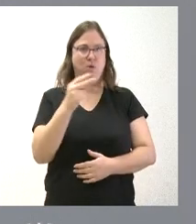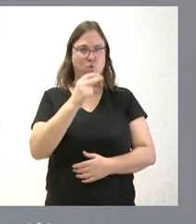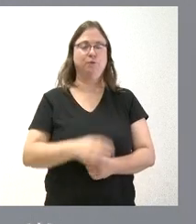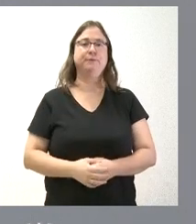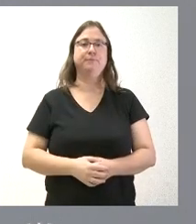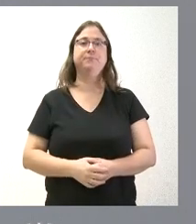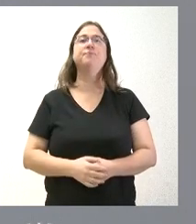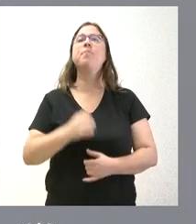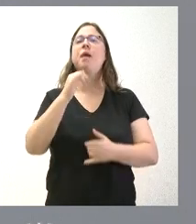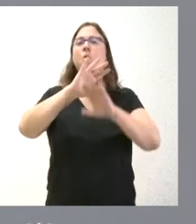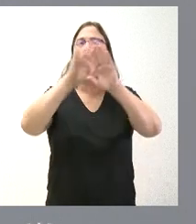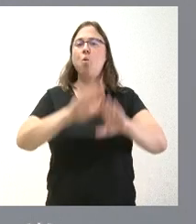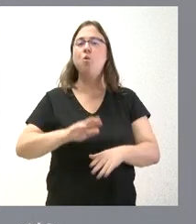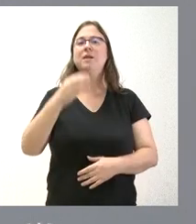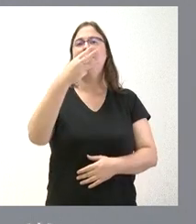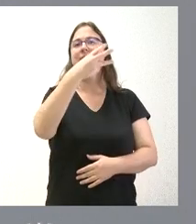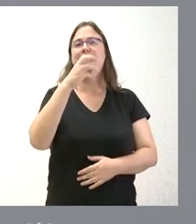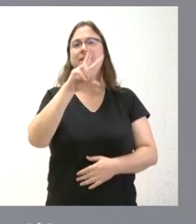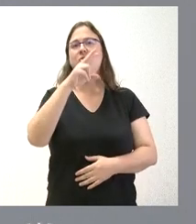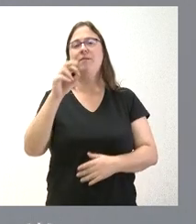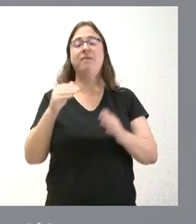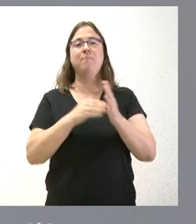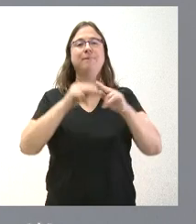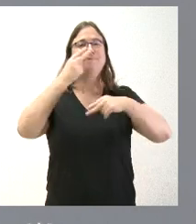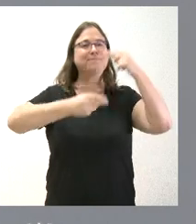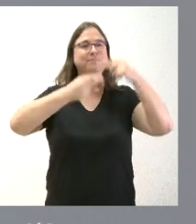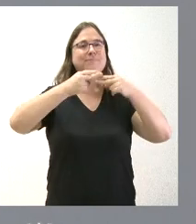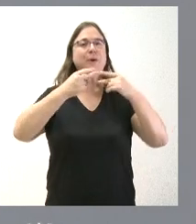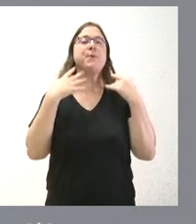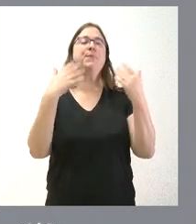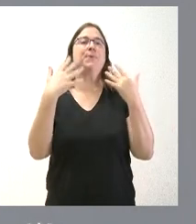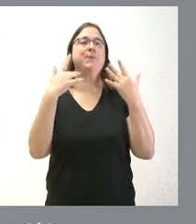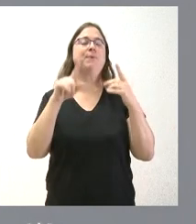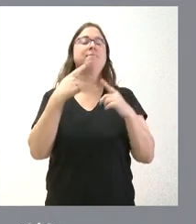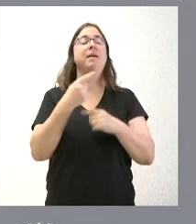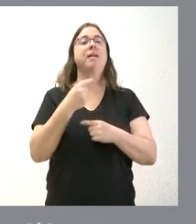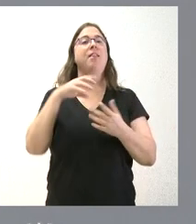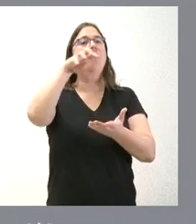para las obras de climatización y ventilación del centro de salud de Ponferrada II.